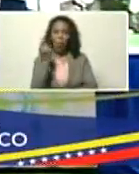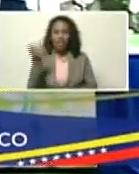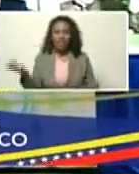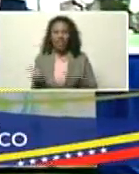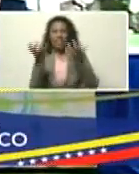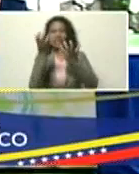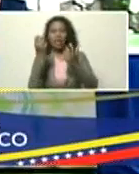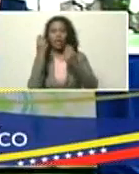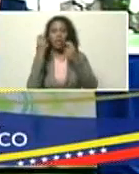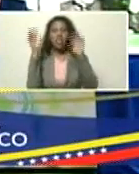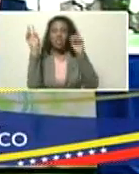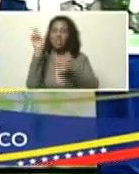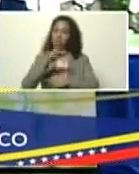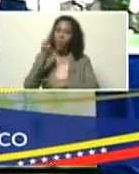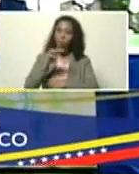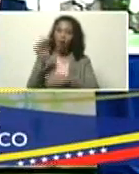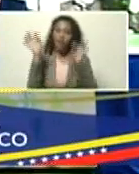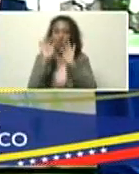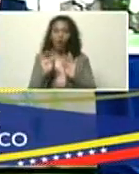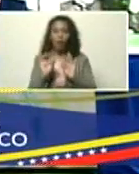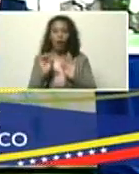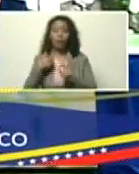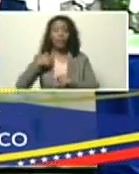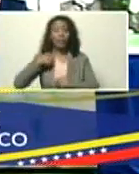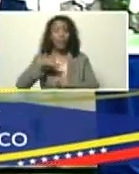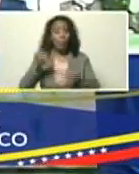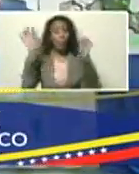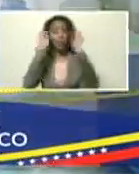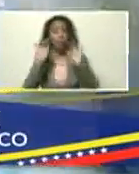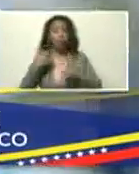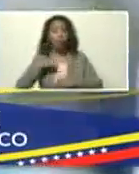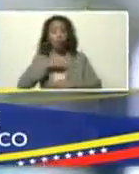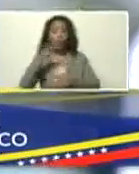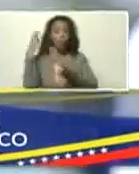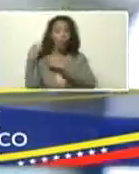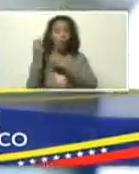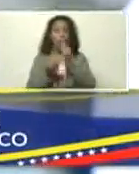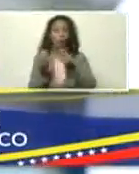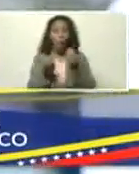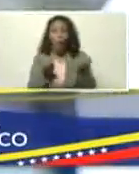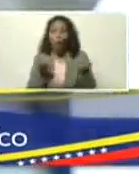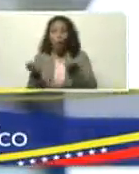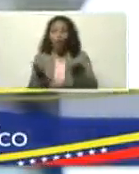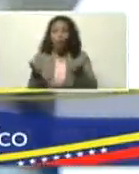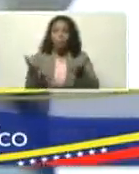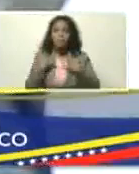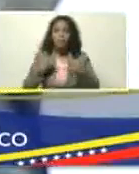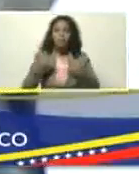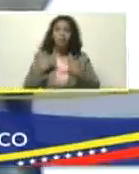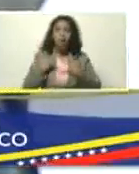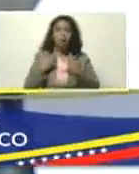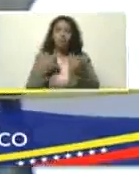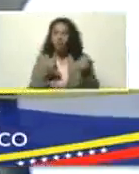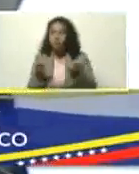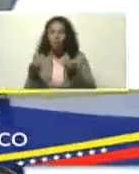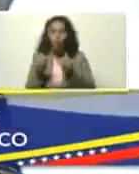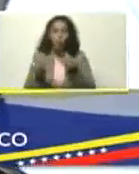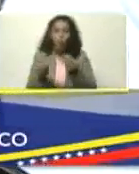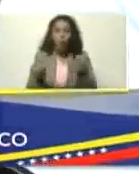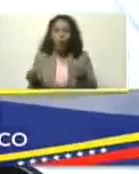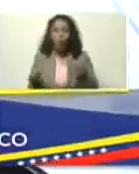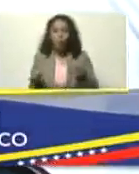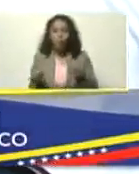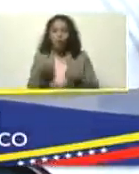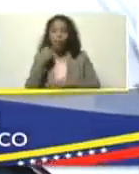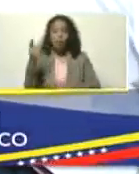ninguna humanitud, y tenemos que tener, la forma, de apaciguarlo, tenemos que adaptarnos, hablaba, doctora, Gabriela